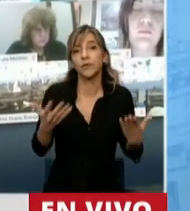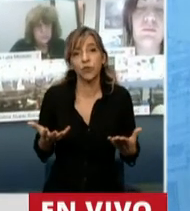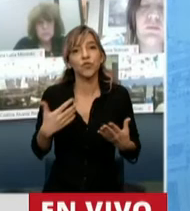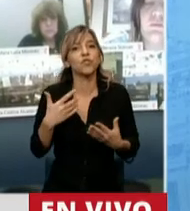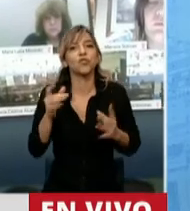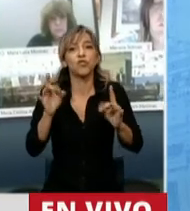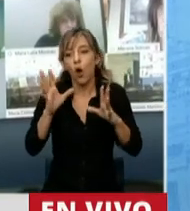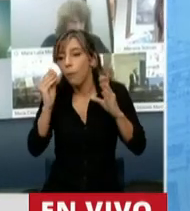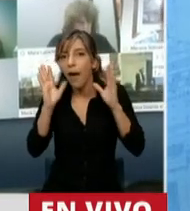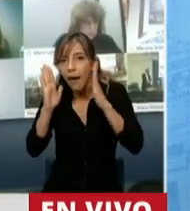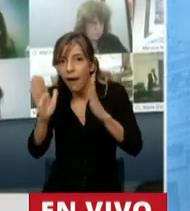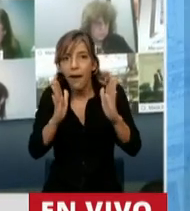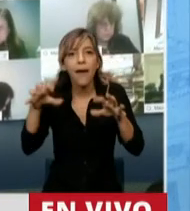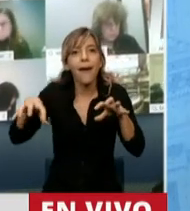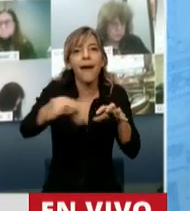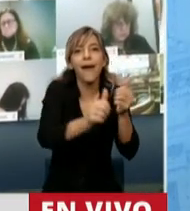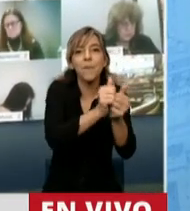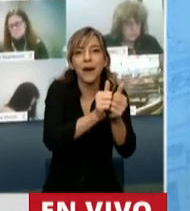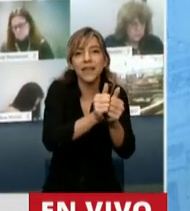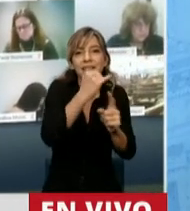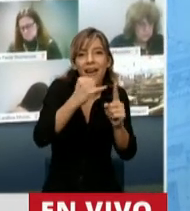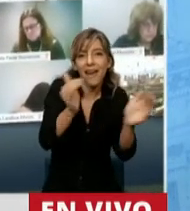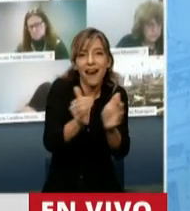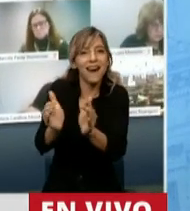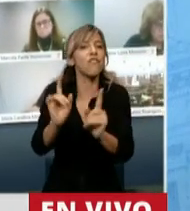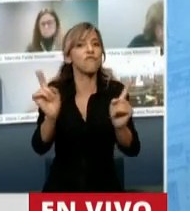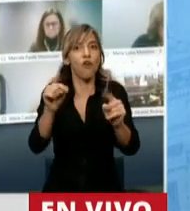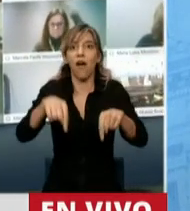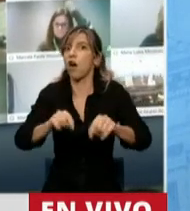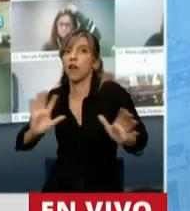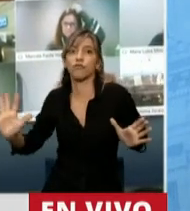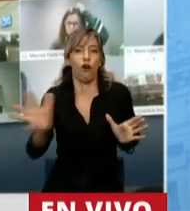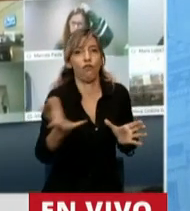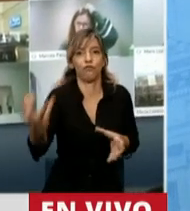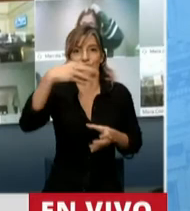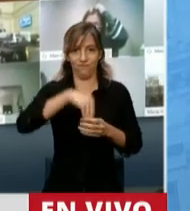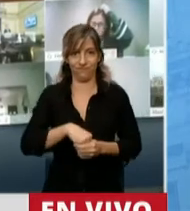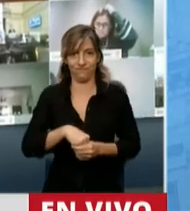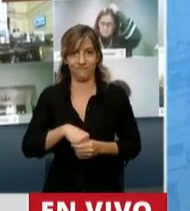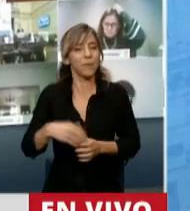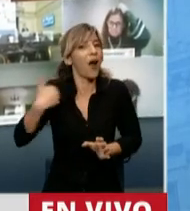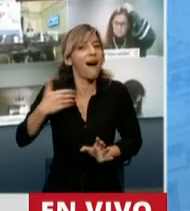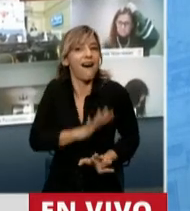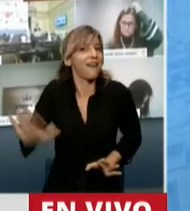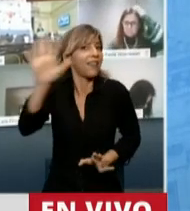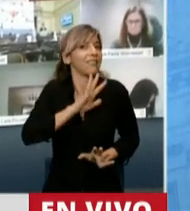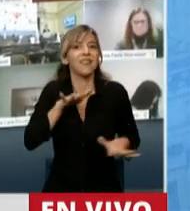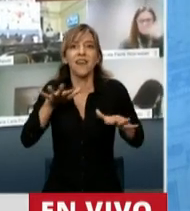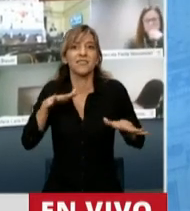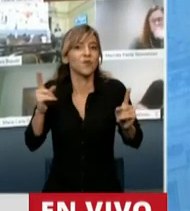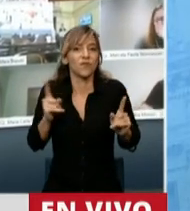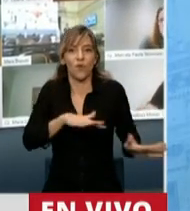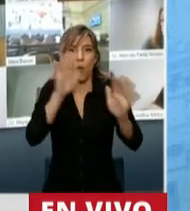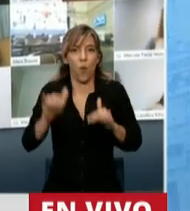a las pequeñas y medianas empresas, sino en definitiva a todas las empresas que están en la Argentina, en la situación que se encuentra.